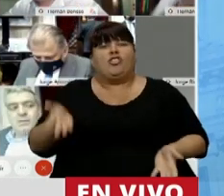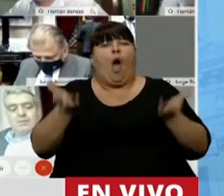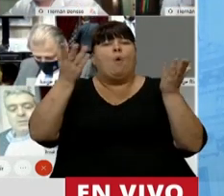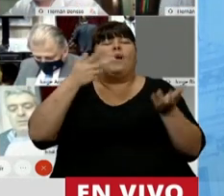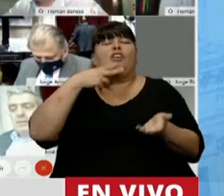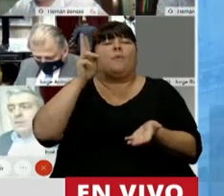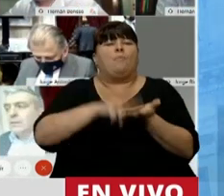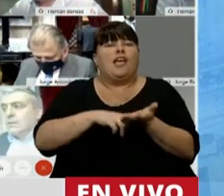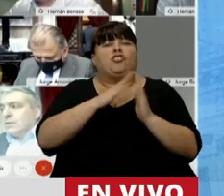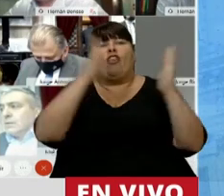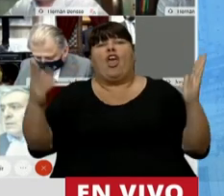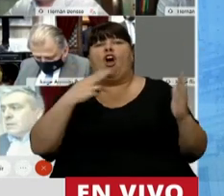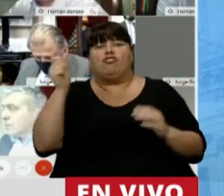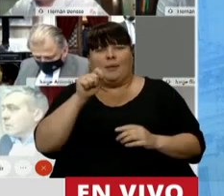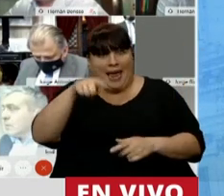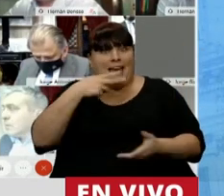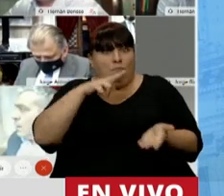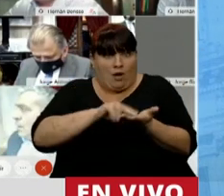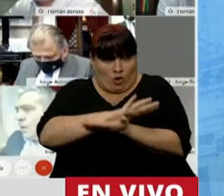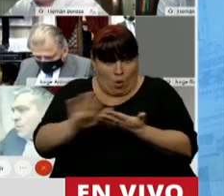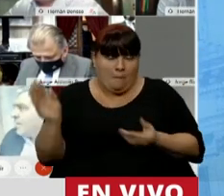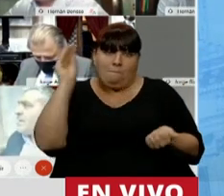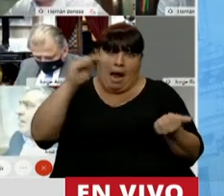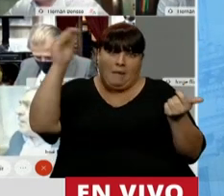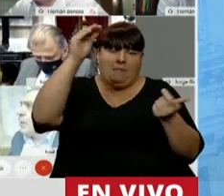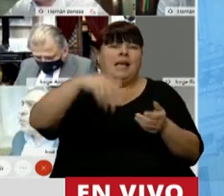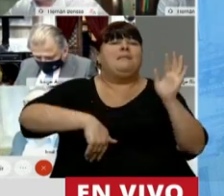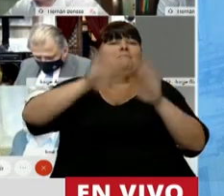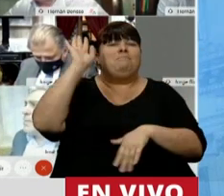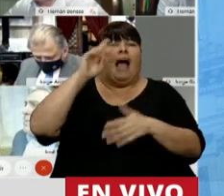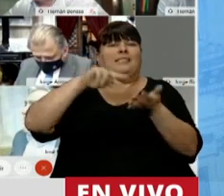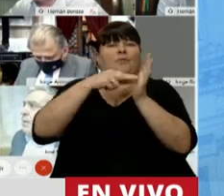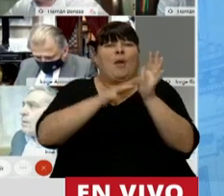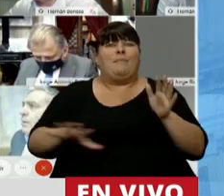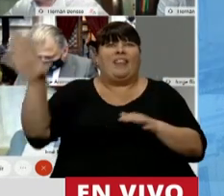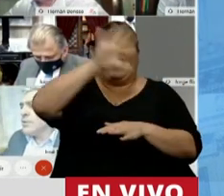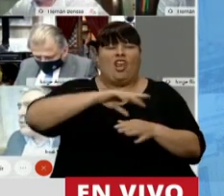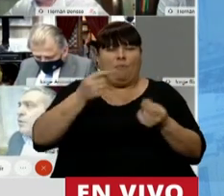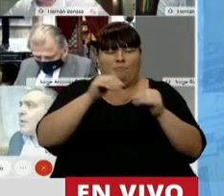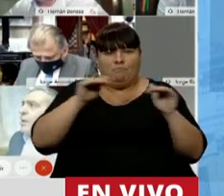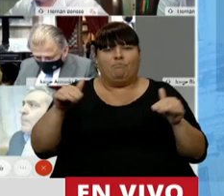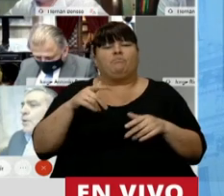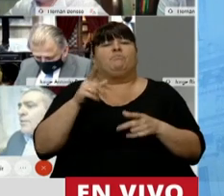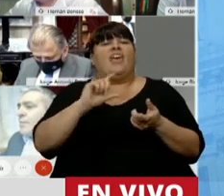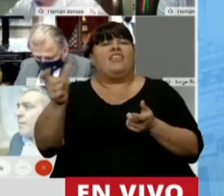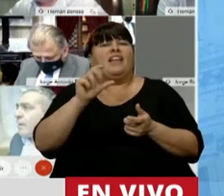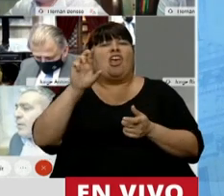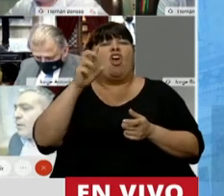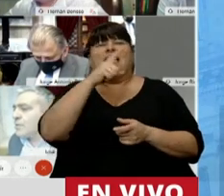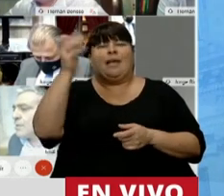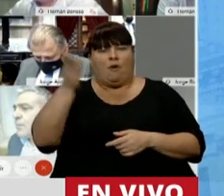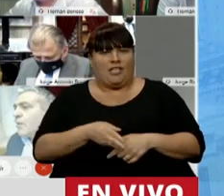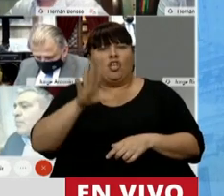impuestos en 11 meses, este impuesto nuevo. Mayor déficit de la región, 100% de brecha en el dólar,